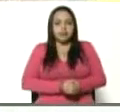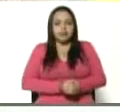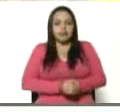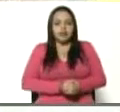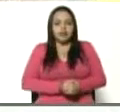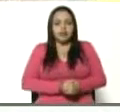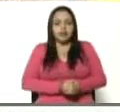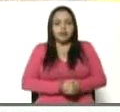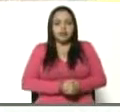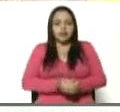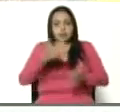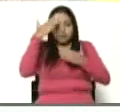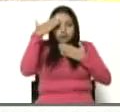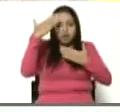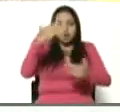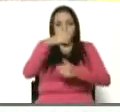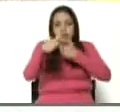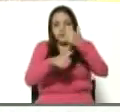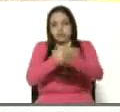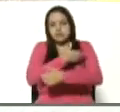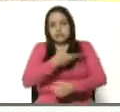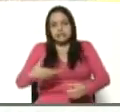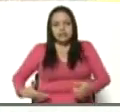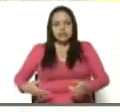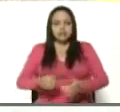Bueno, mi saludo, vicepresidenta.